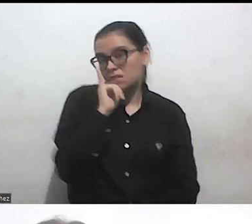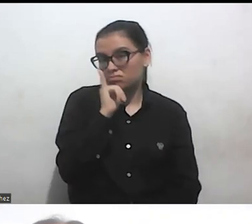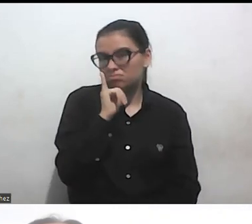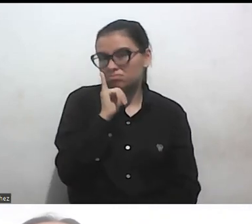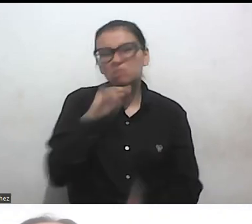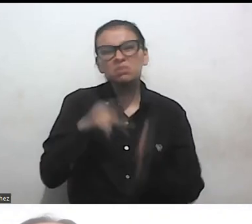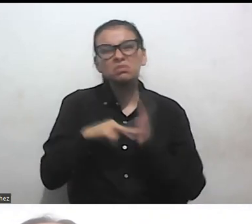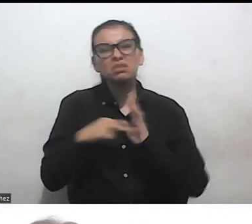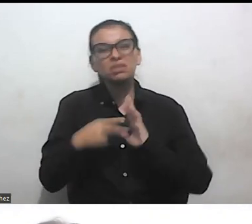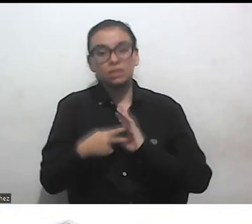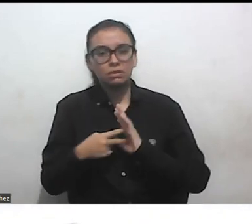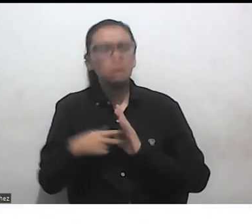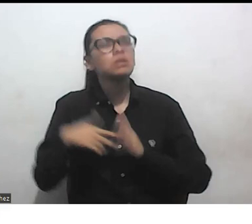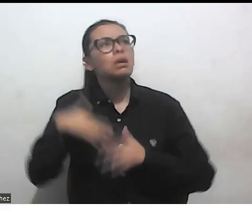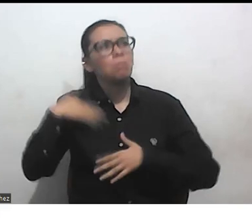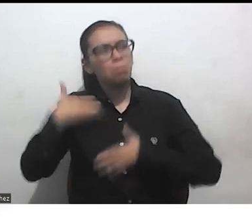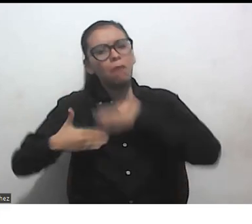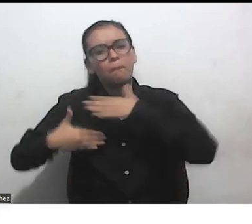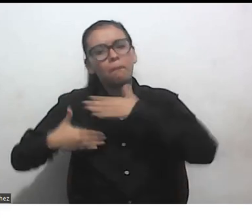desarrollando con el tiempo.